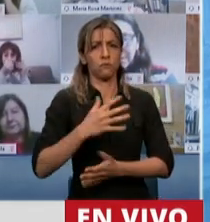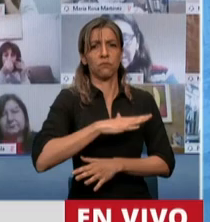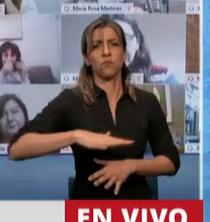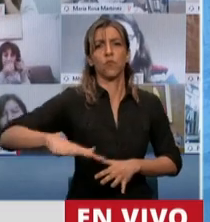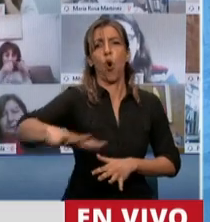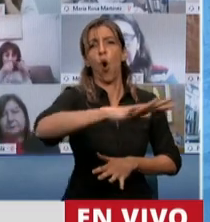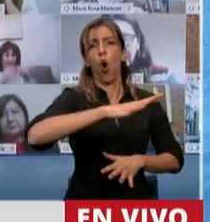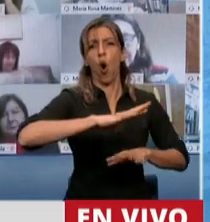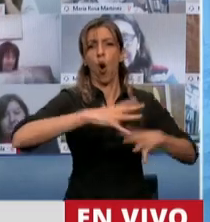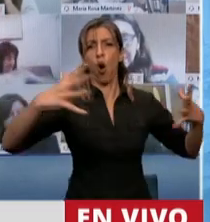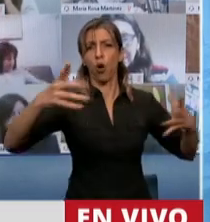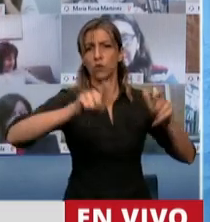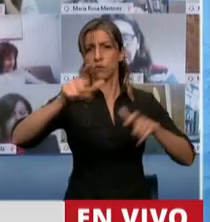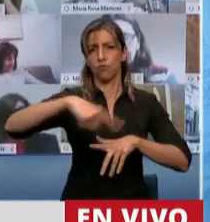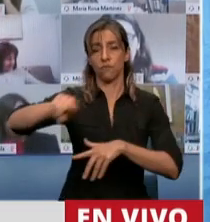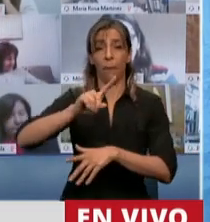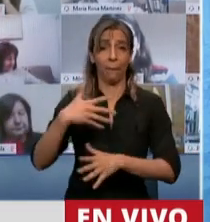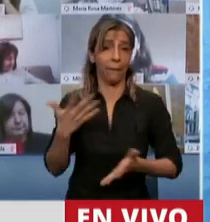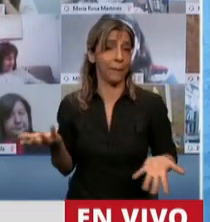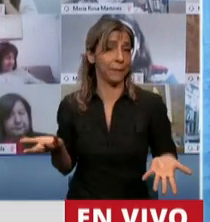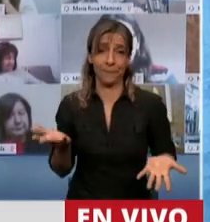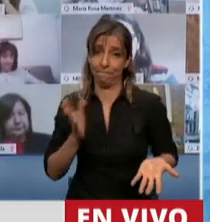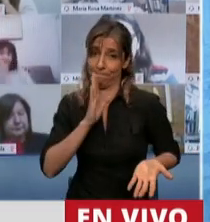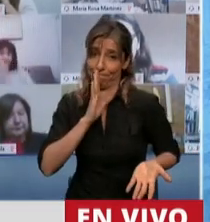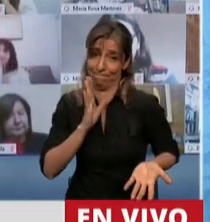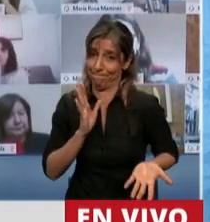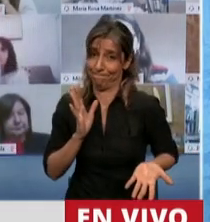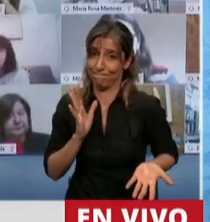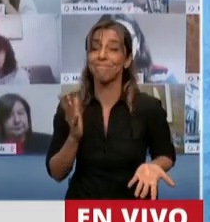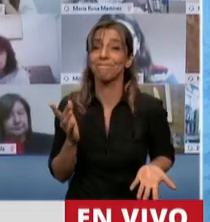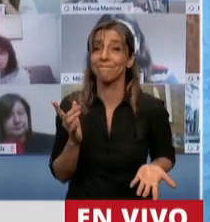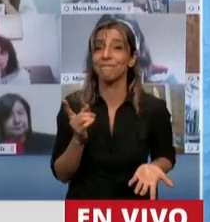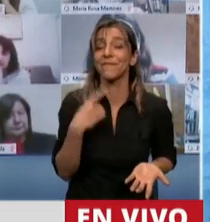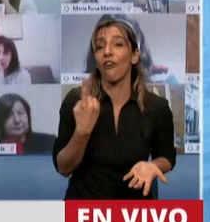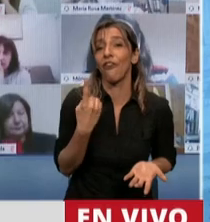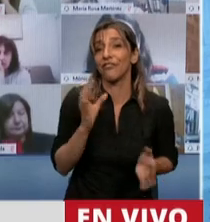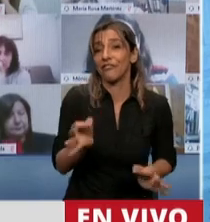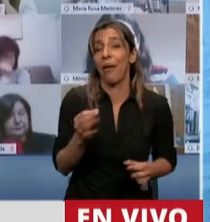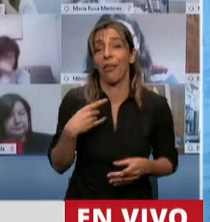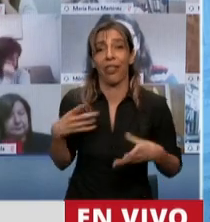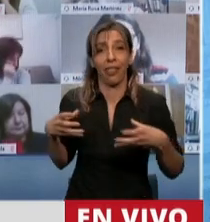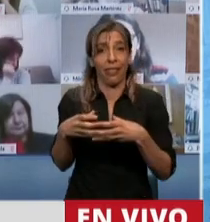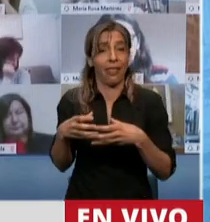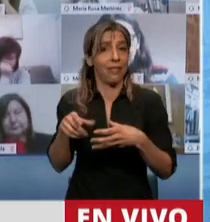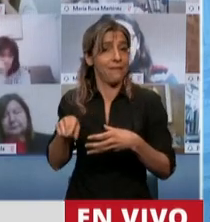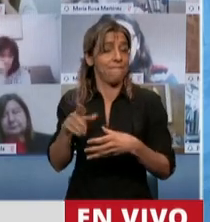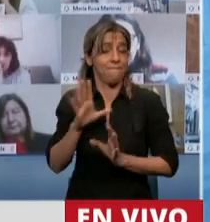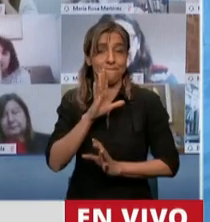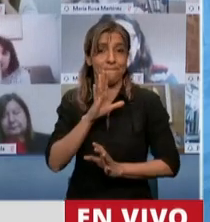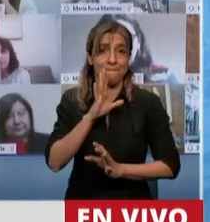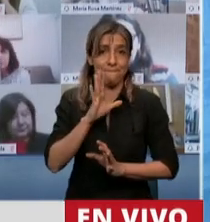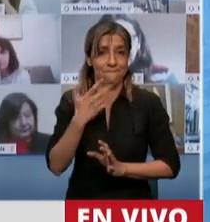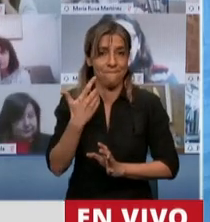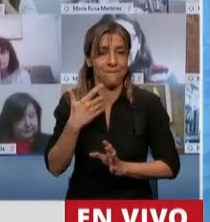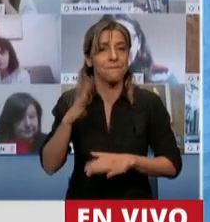política para subordinarse a una agenda que es la del bloque de poder. Y ese bloque de poder